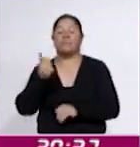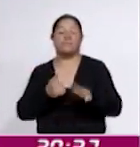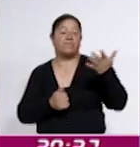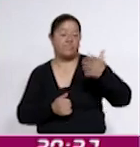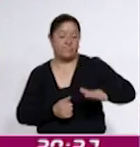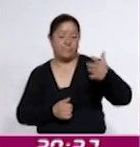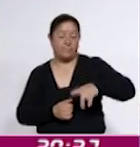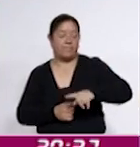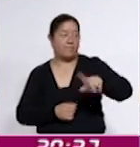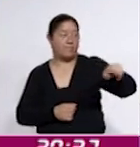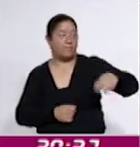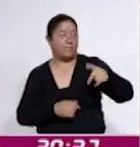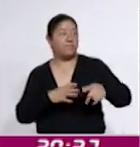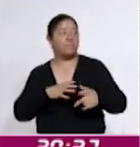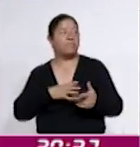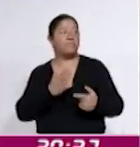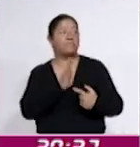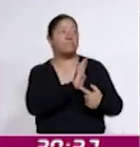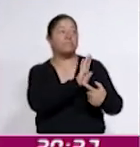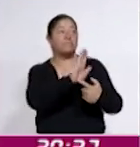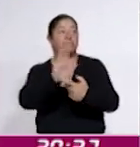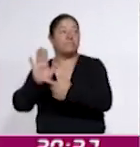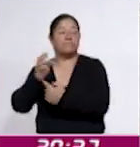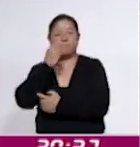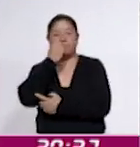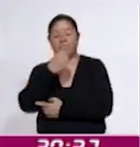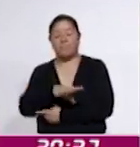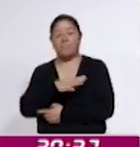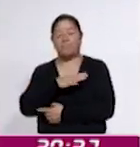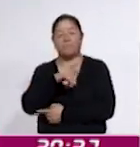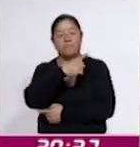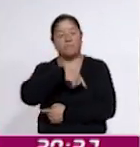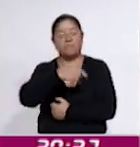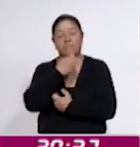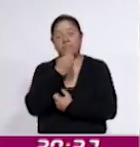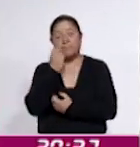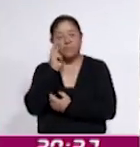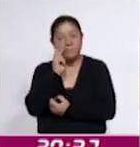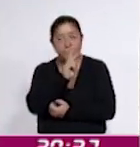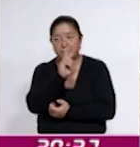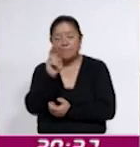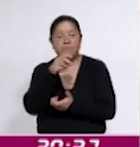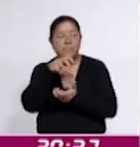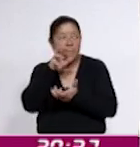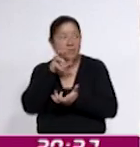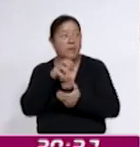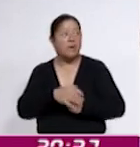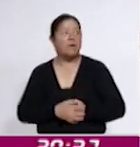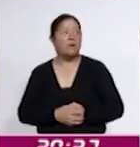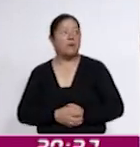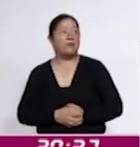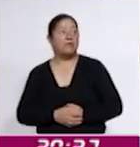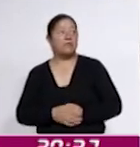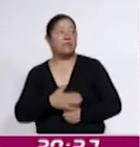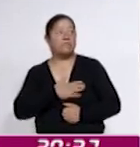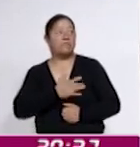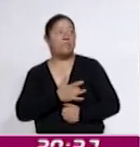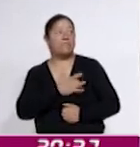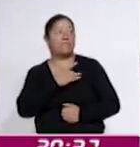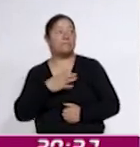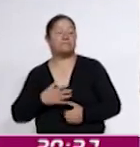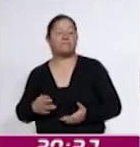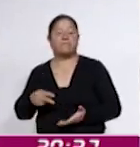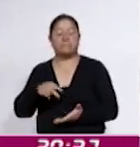ofrecieron un espectáculo lleno de belleza y talento que cautivó al público. Es parte de mi esencia el estar en los escenarios,